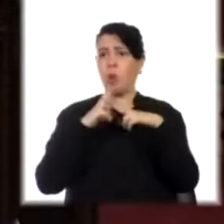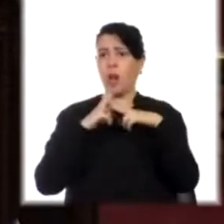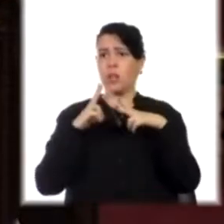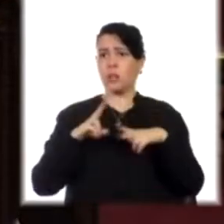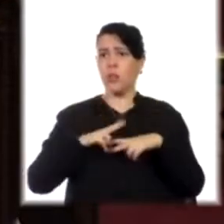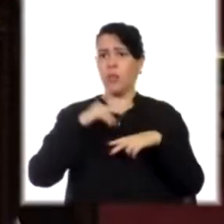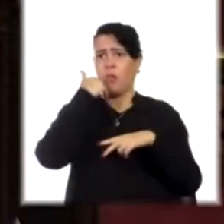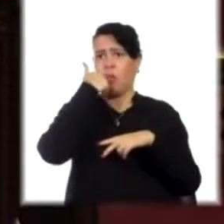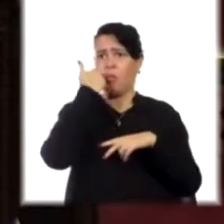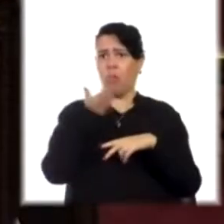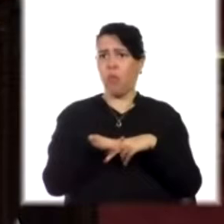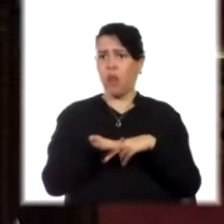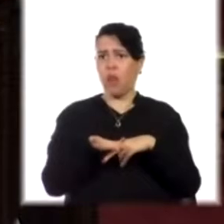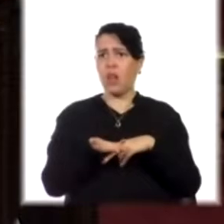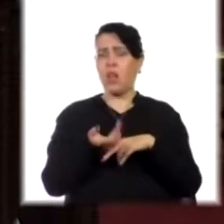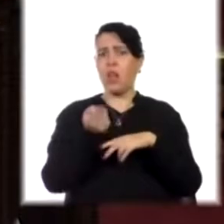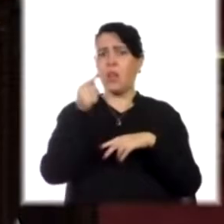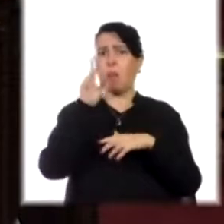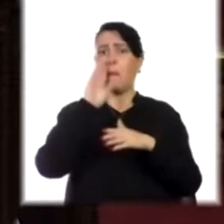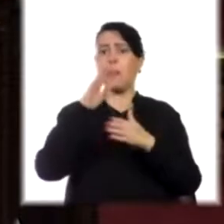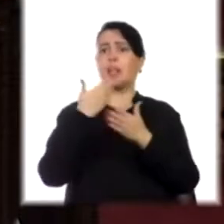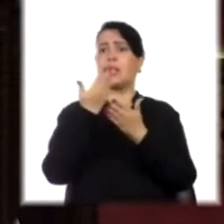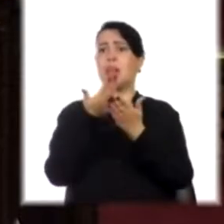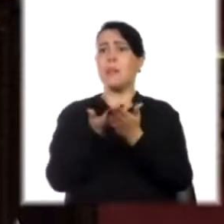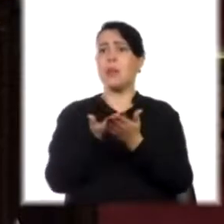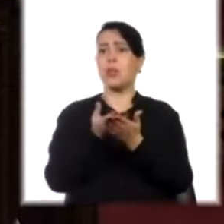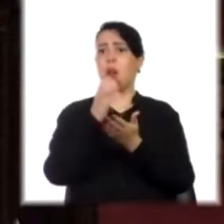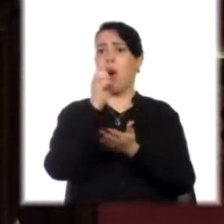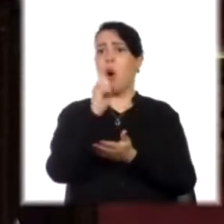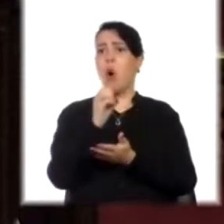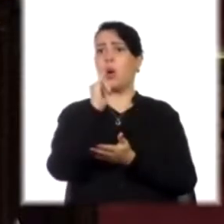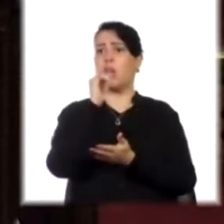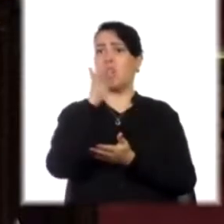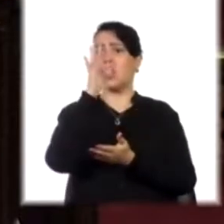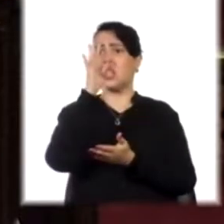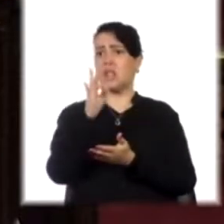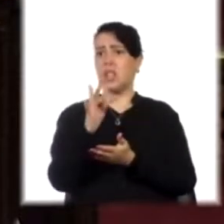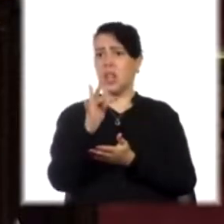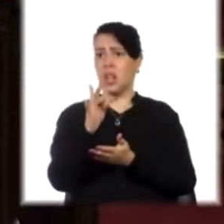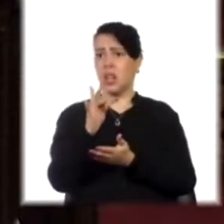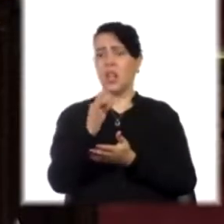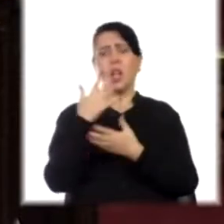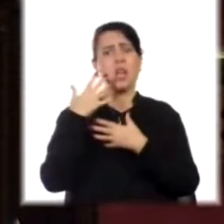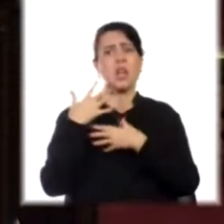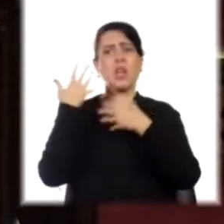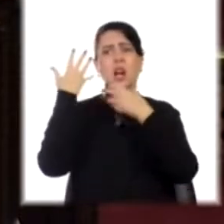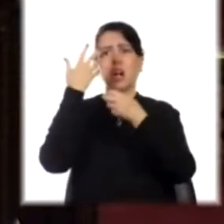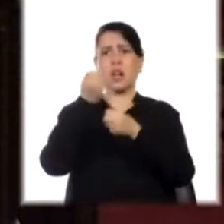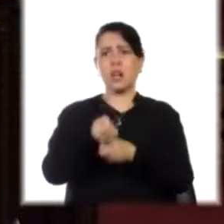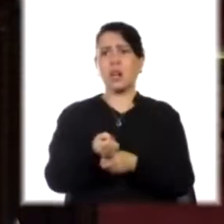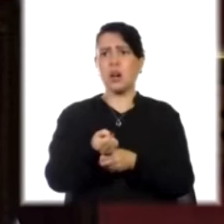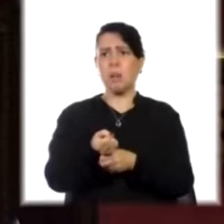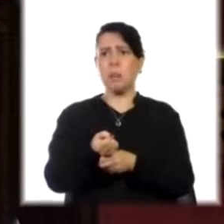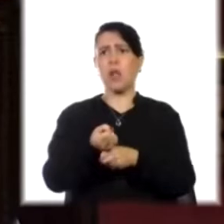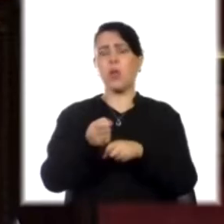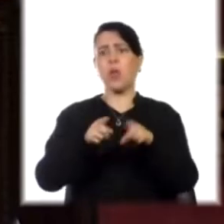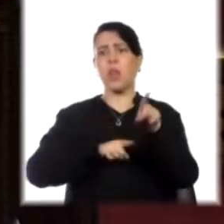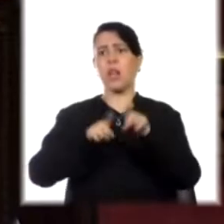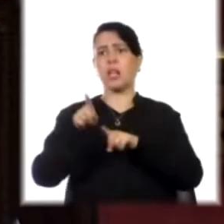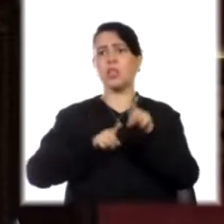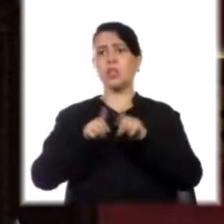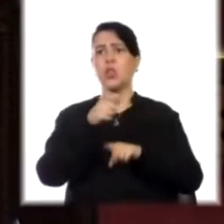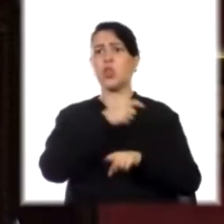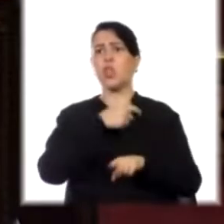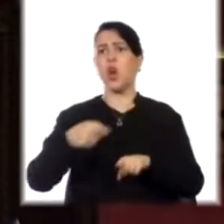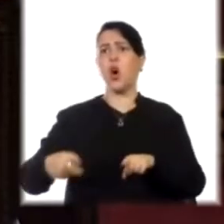vergonzosa de haber hecho ese planteamiento en la OIT y damos nuestro pleno respaldo a la delegación del gobierno que está